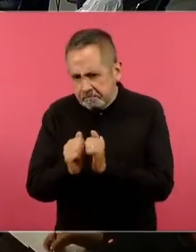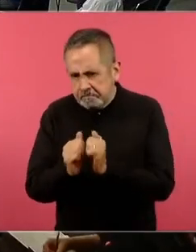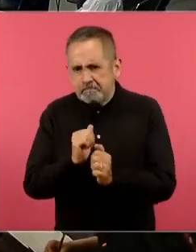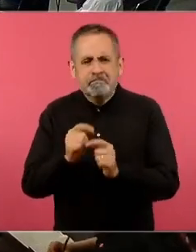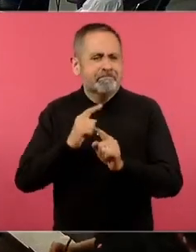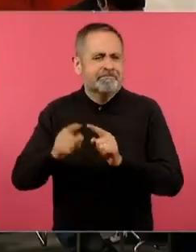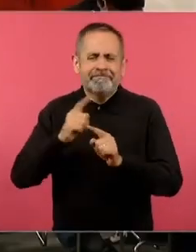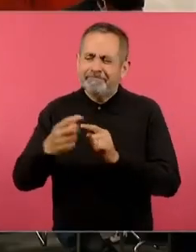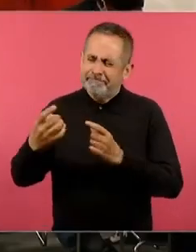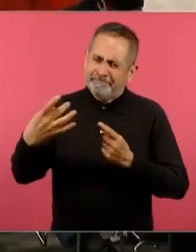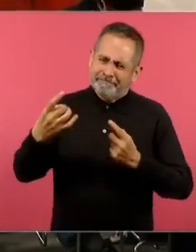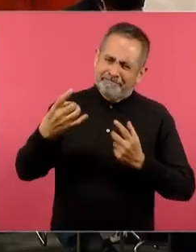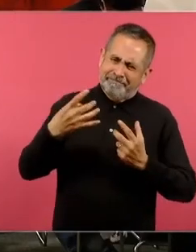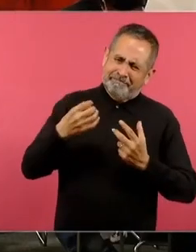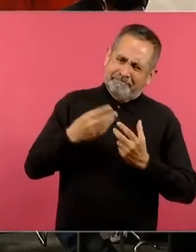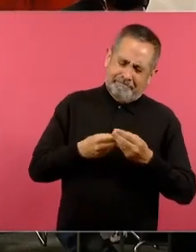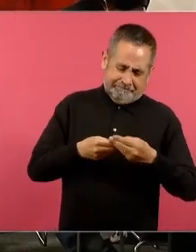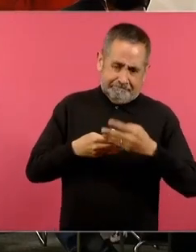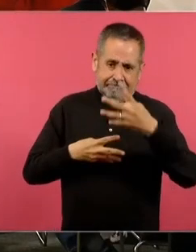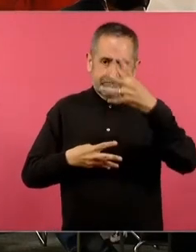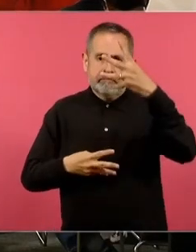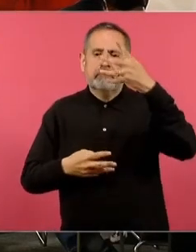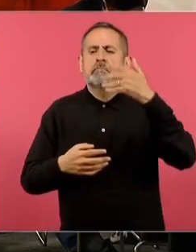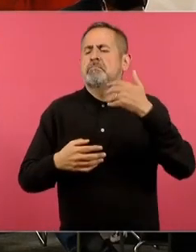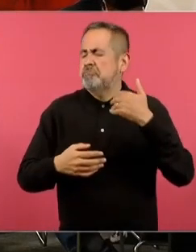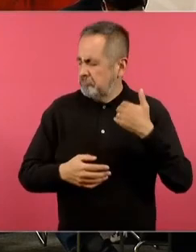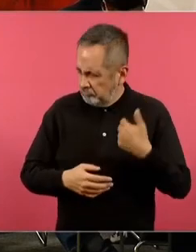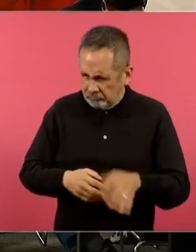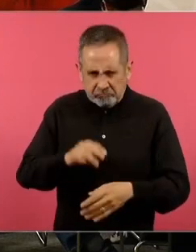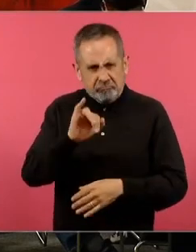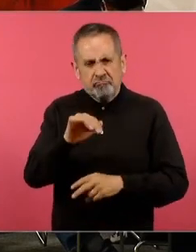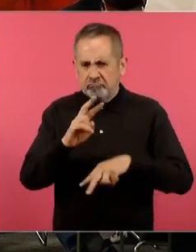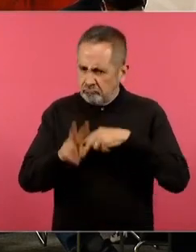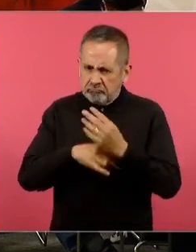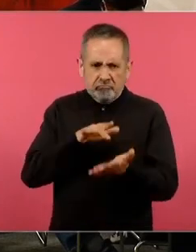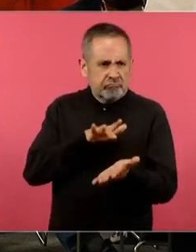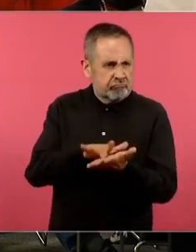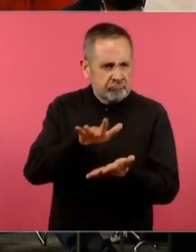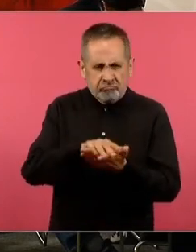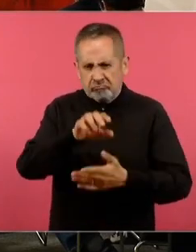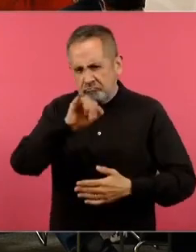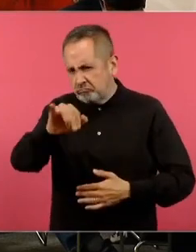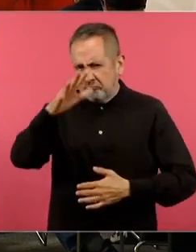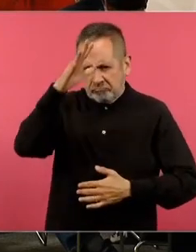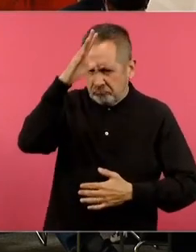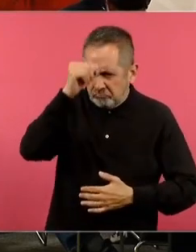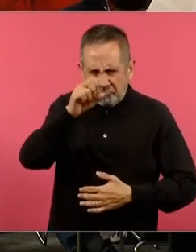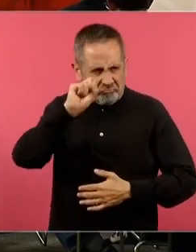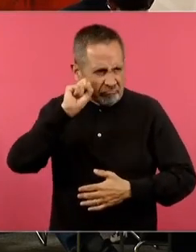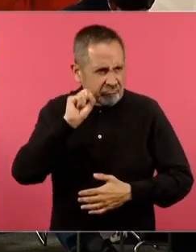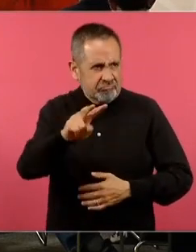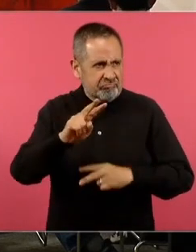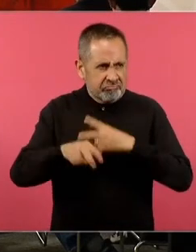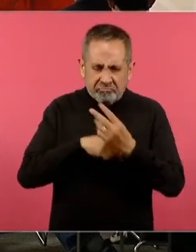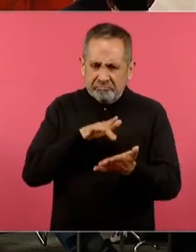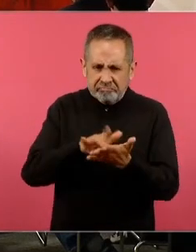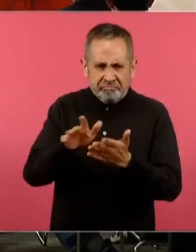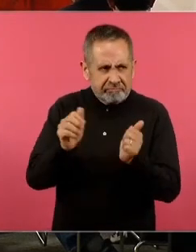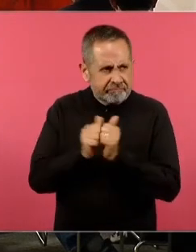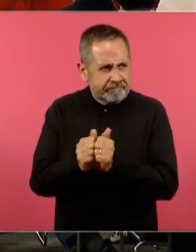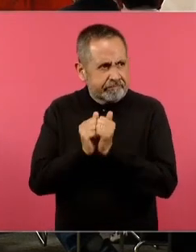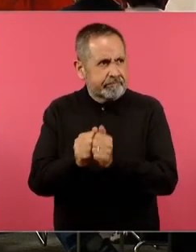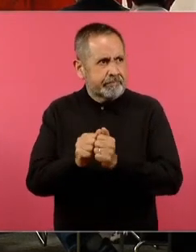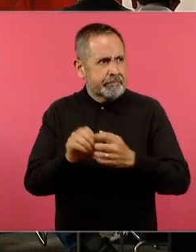por teléfono, muchos que están interesados en apoyar la propuesta pedagógica que estamos haciendo y que están